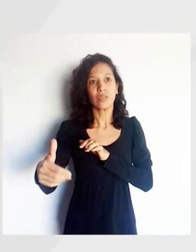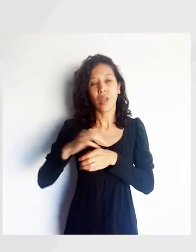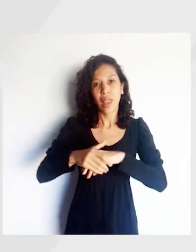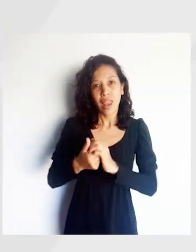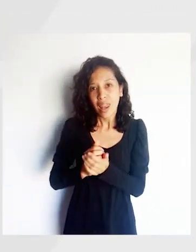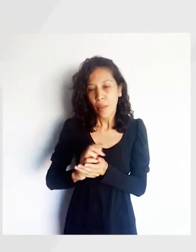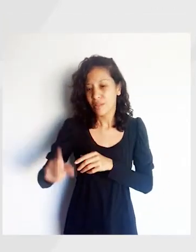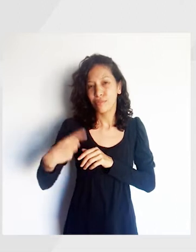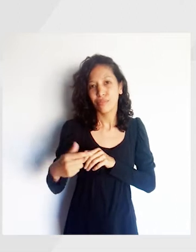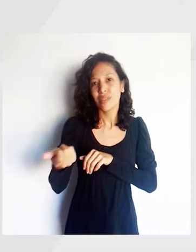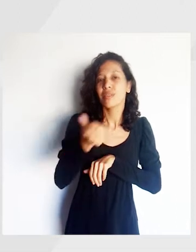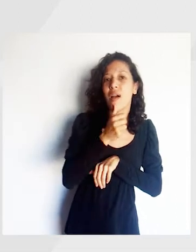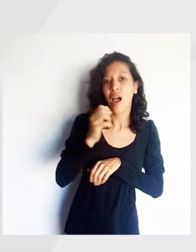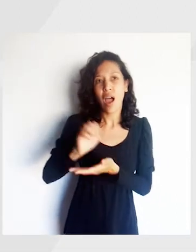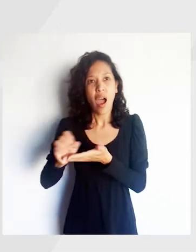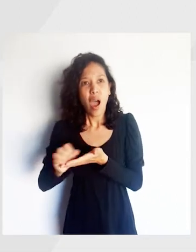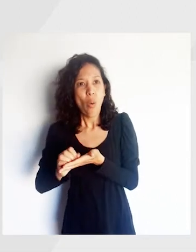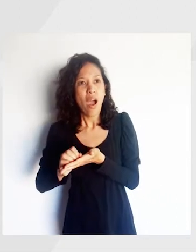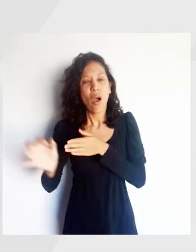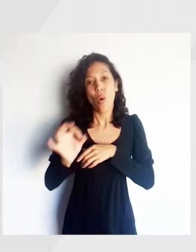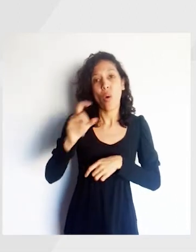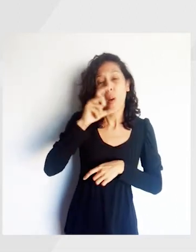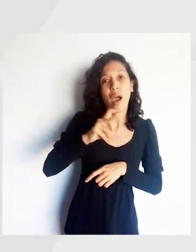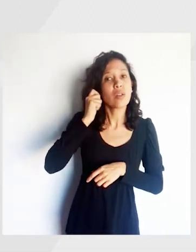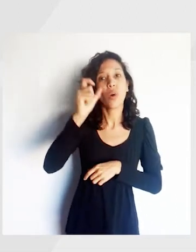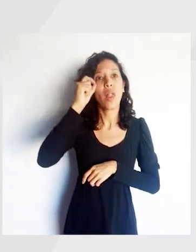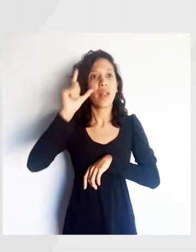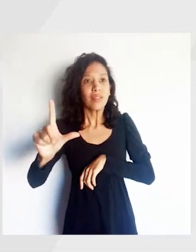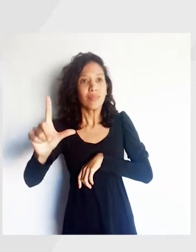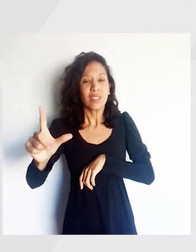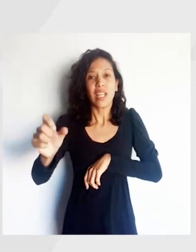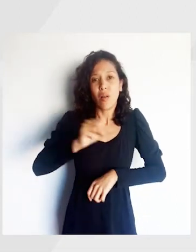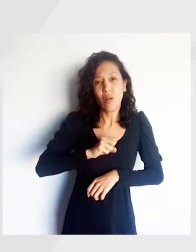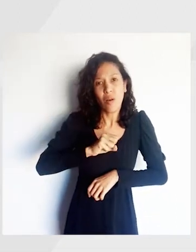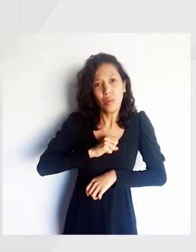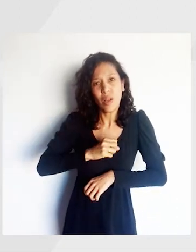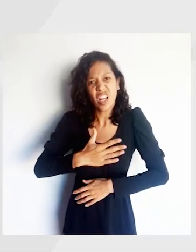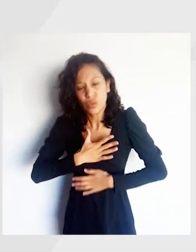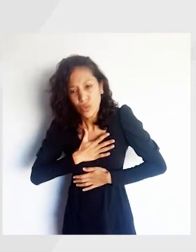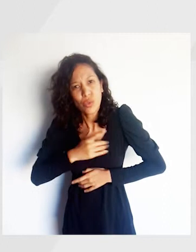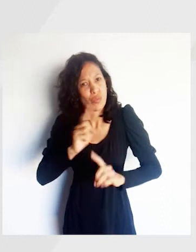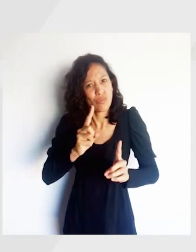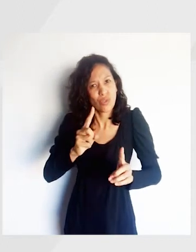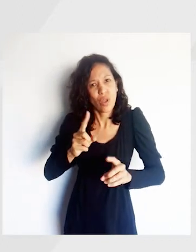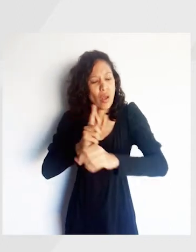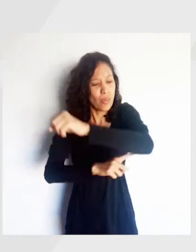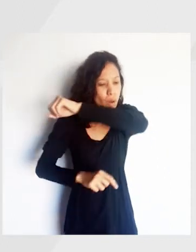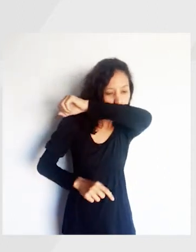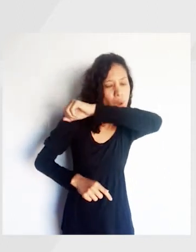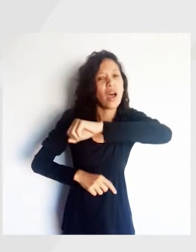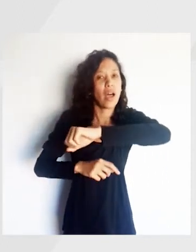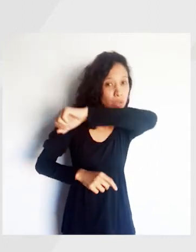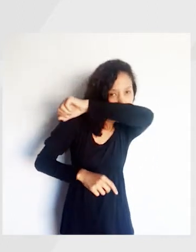Mantener un metro de distancia entre personas. Lávate las manos frecuentemente con agua y jabón o alcohol en gel. Tose y